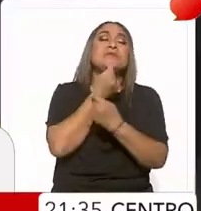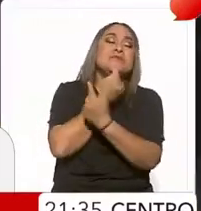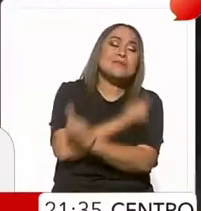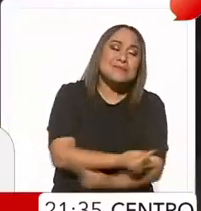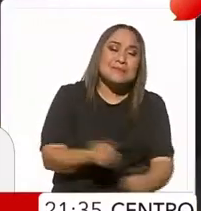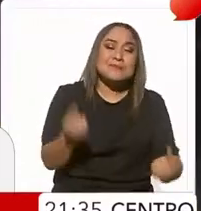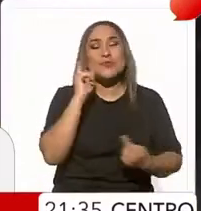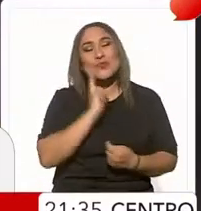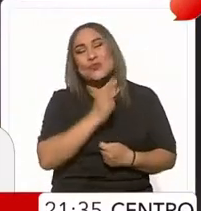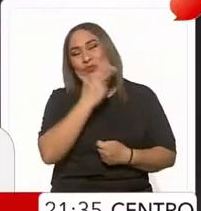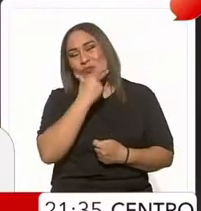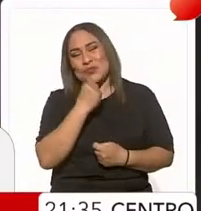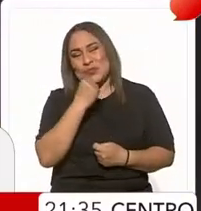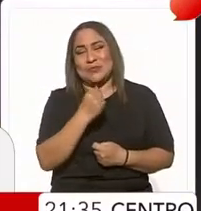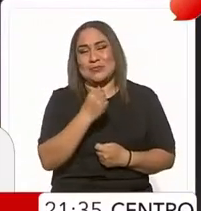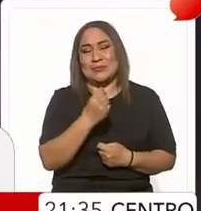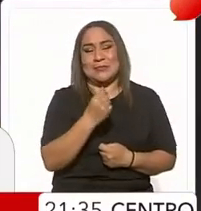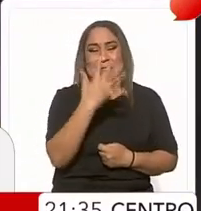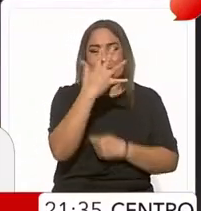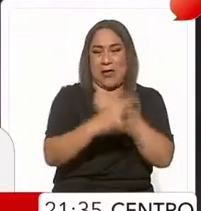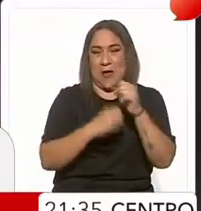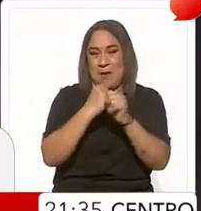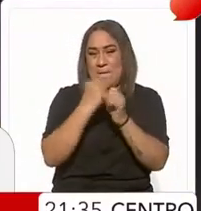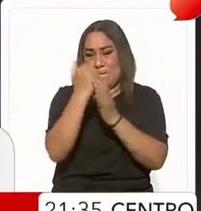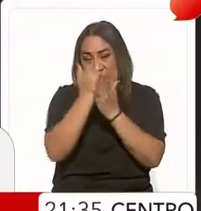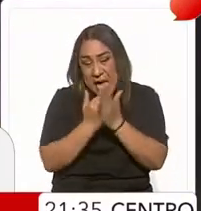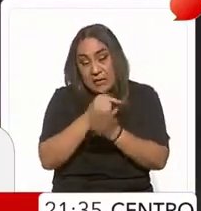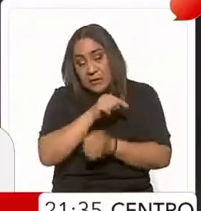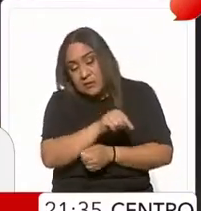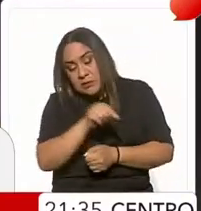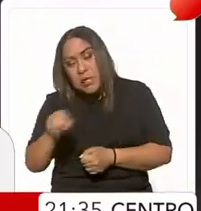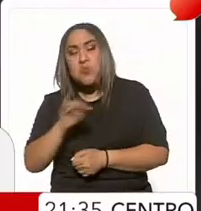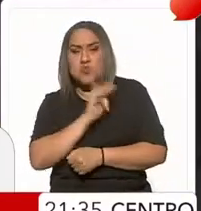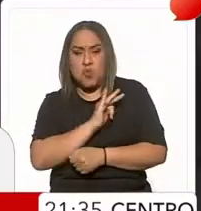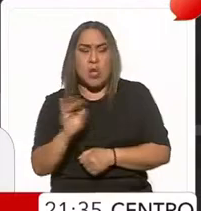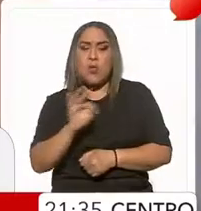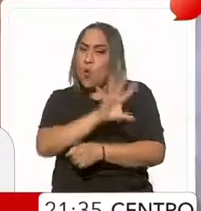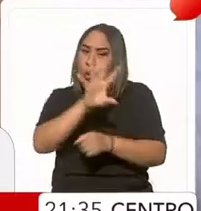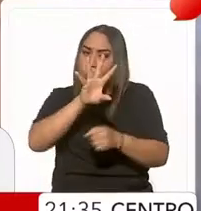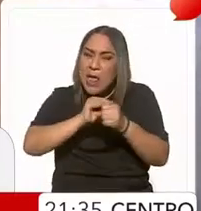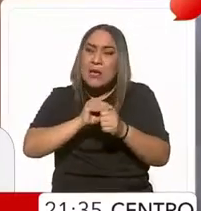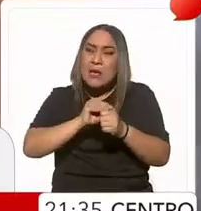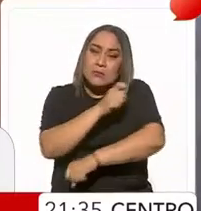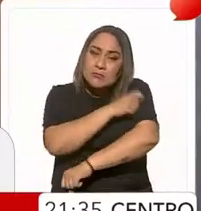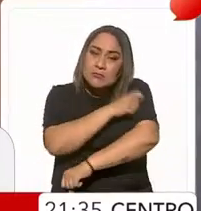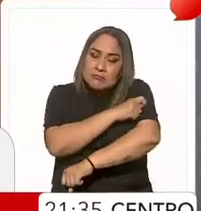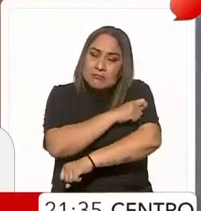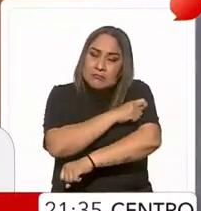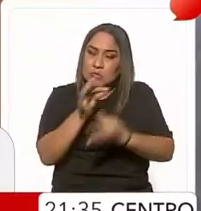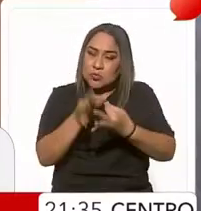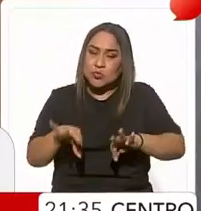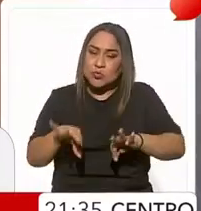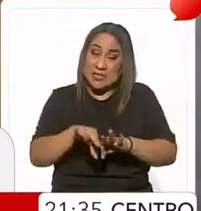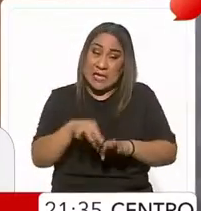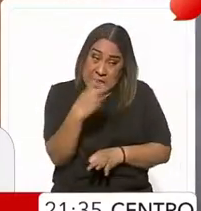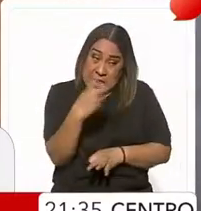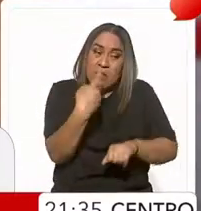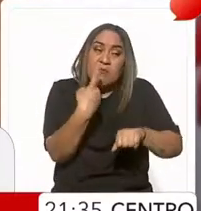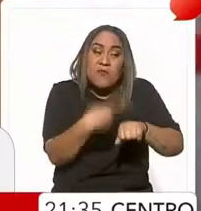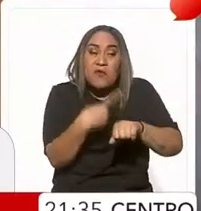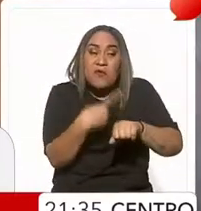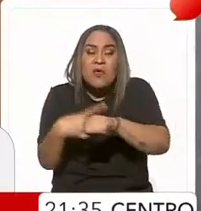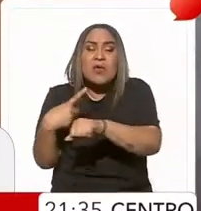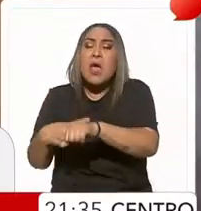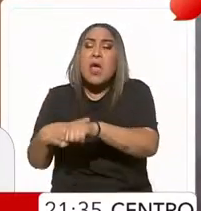niños de estas edades, de menores de 5 años, estén cubiertos con los esquemas completos. Son enfermedades que tienen